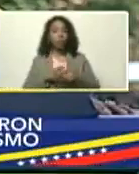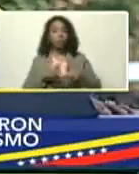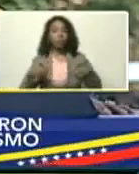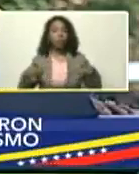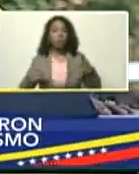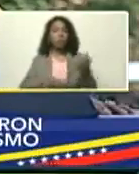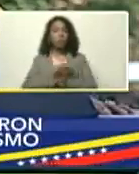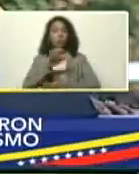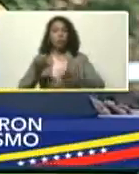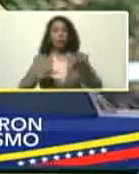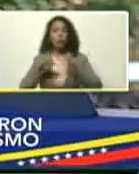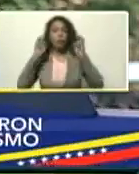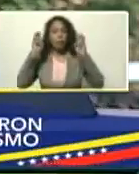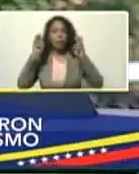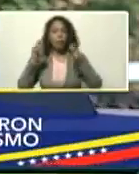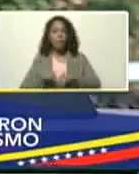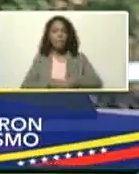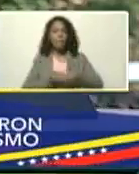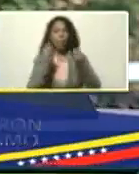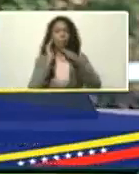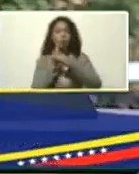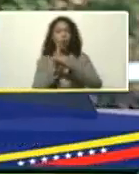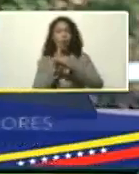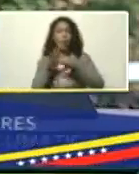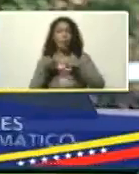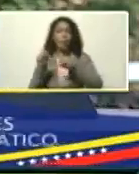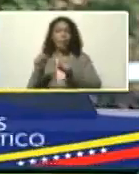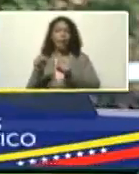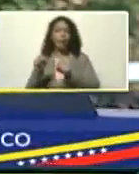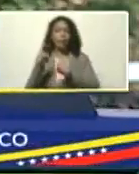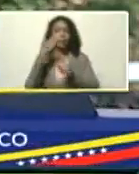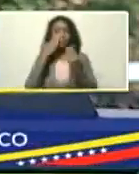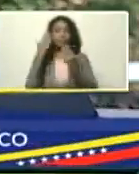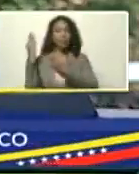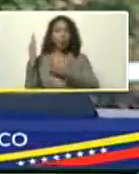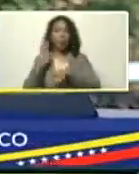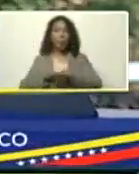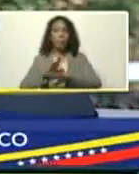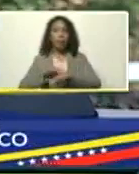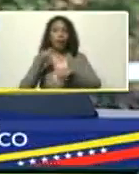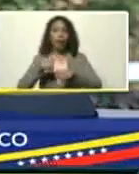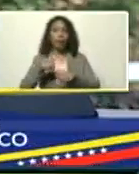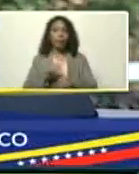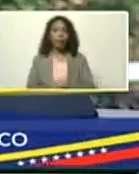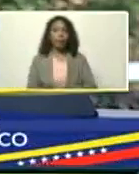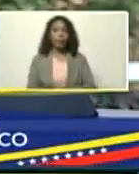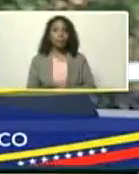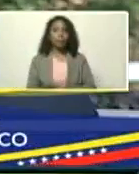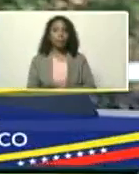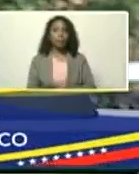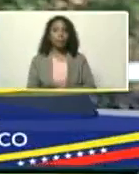crisis, producto de la destrucción del capitalismo, bueno, fíjate lo que dice aquí, Carlos,